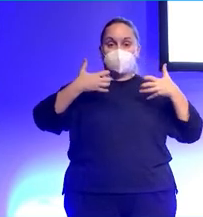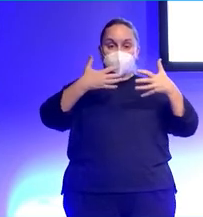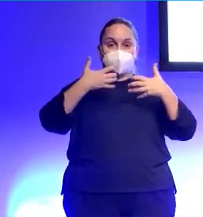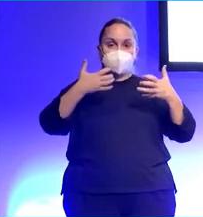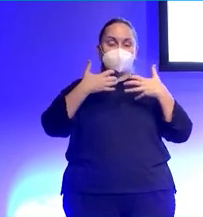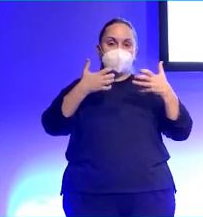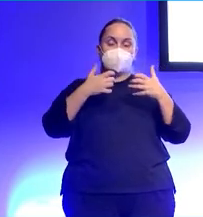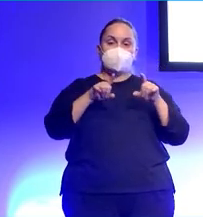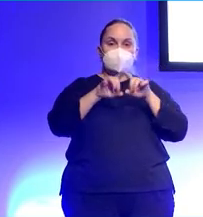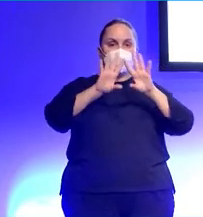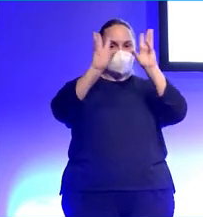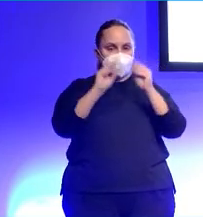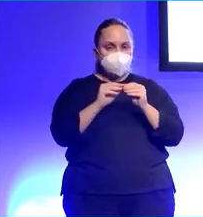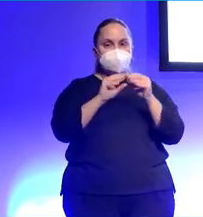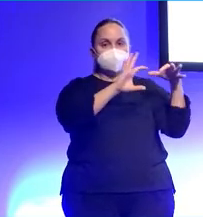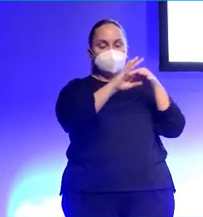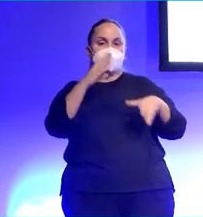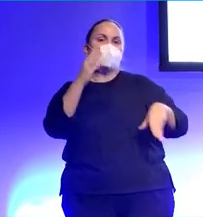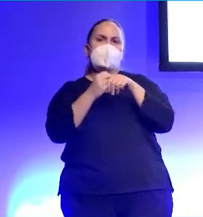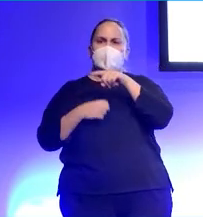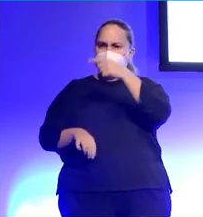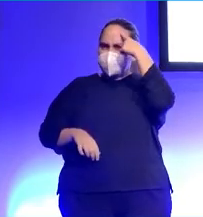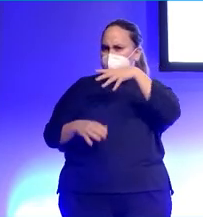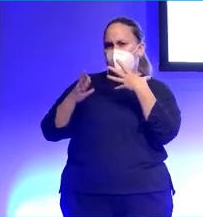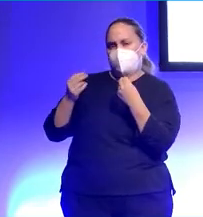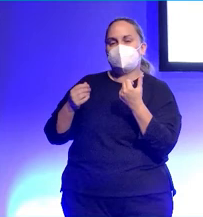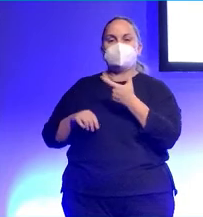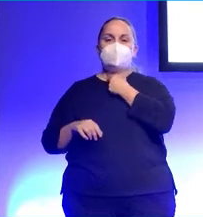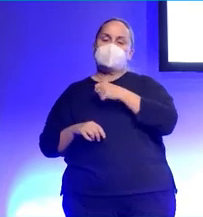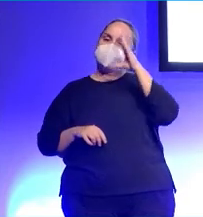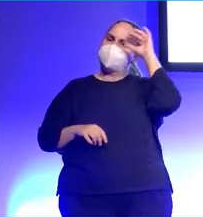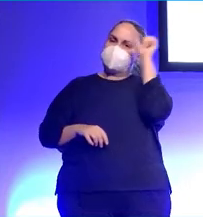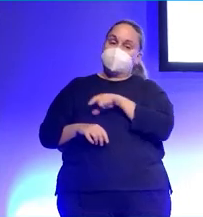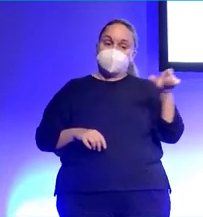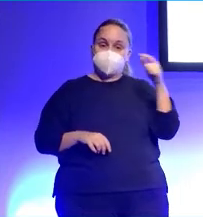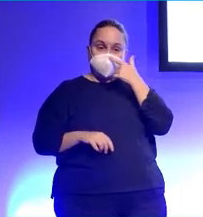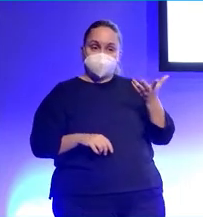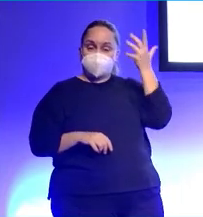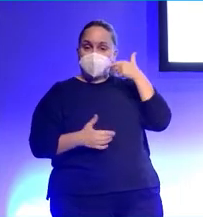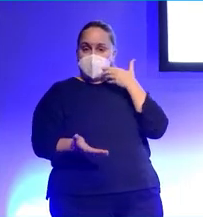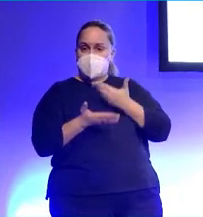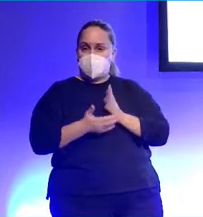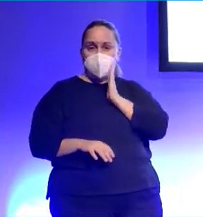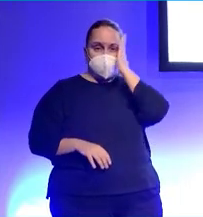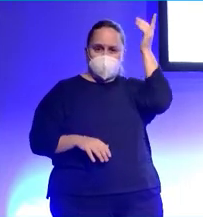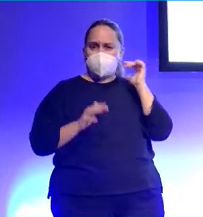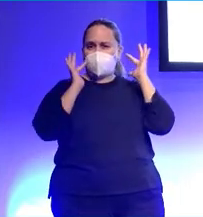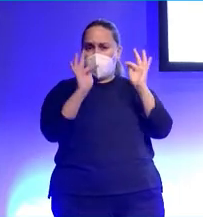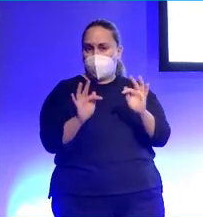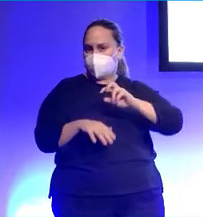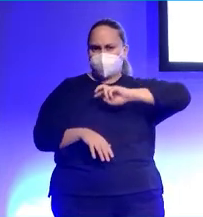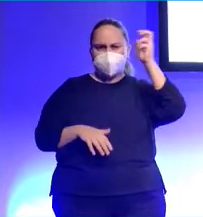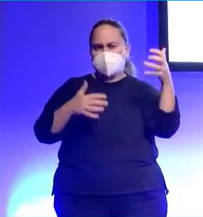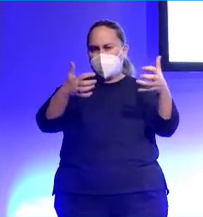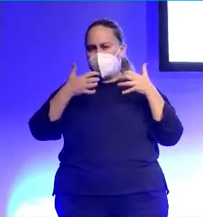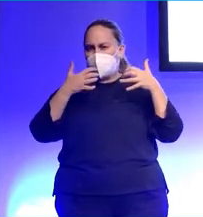de esas incluyen un comentario. Este tío sabe mucho y me gusta escucharle. Este tío es un pedante y me duermo y no lo voy a escuchar nunca más, o lo que sea. Ni os